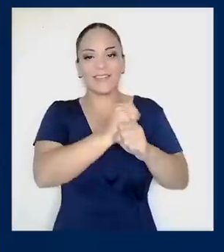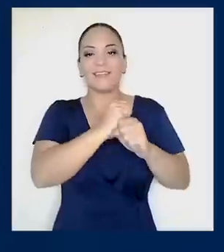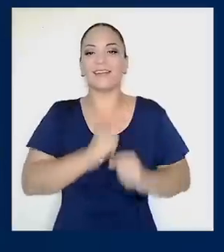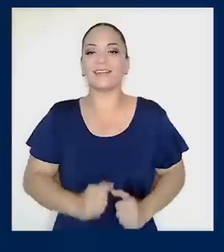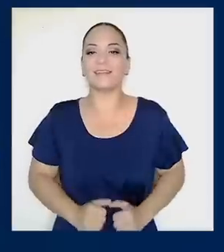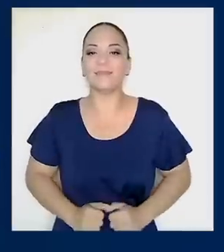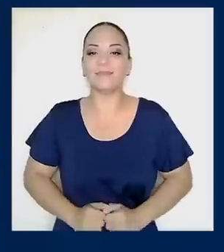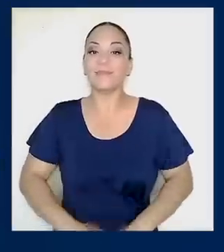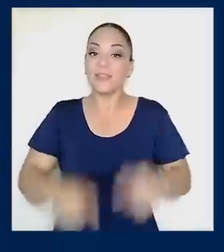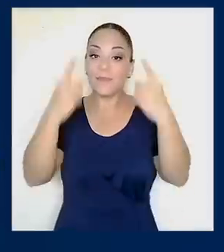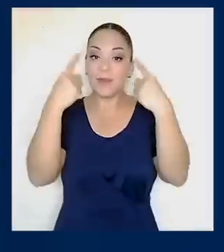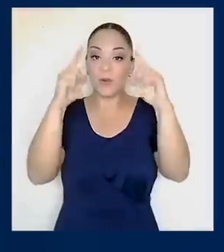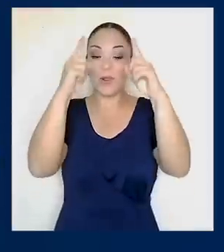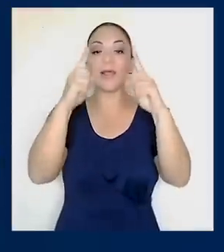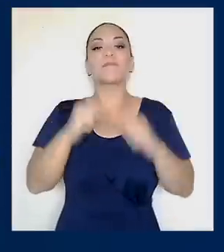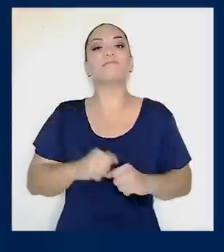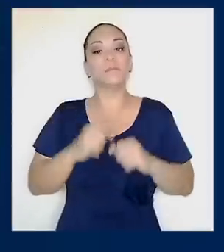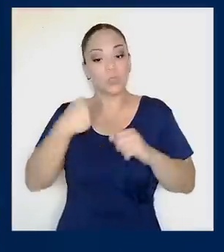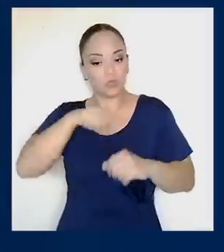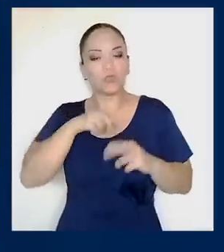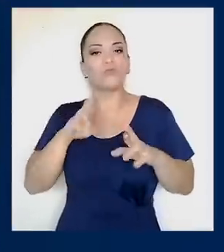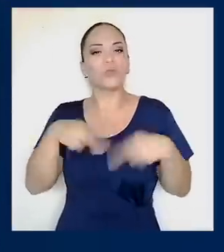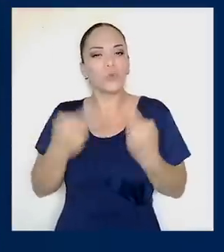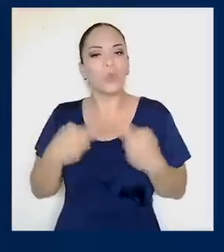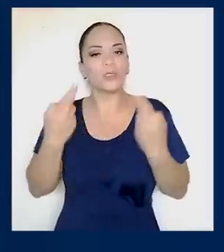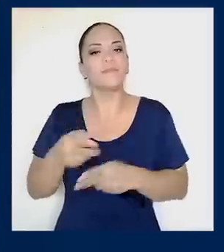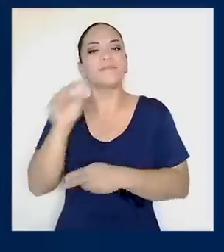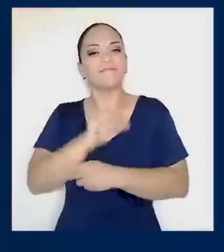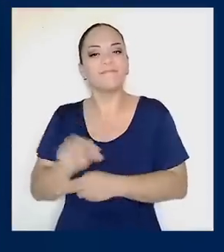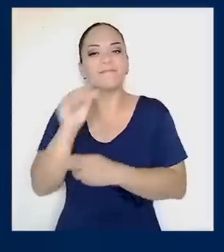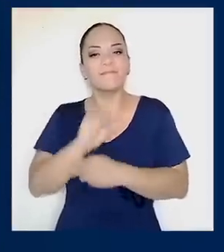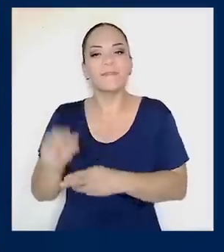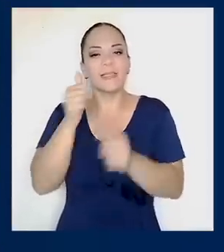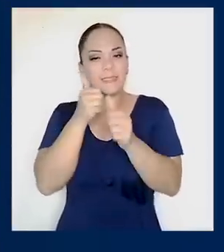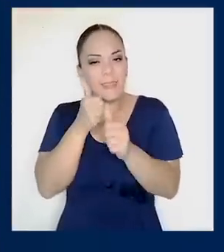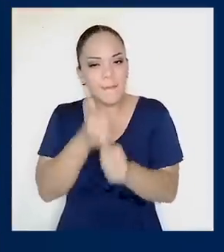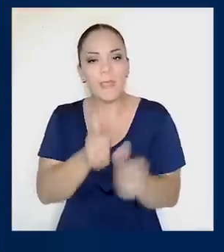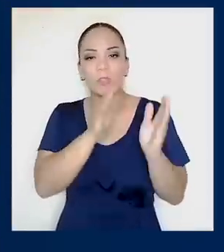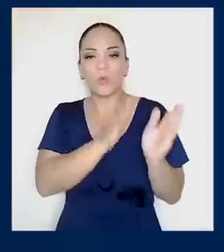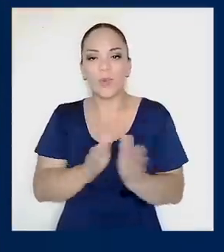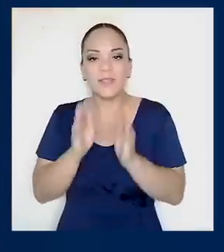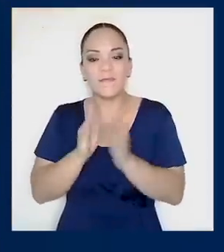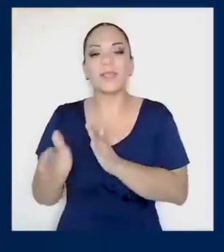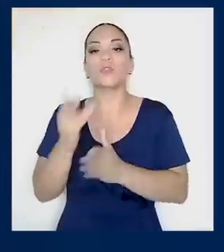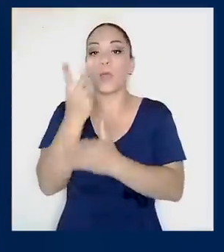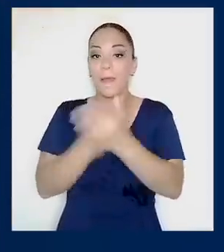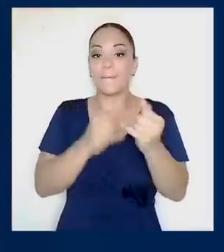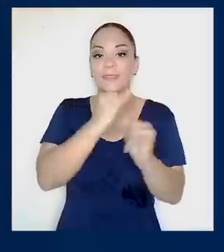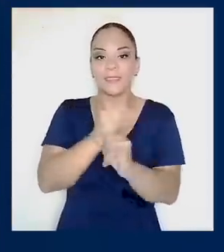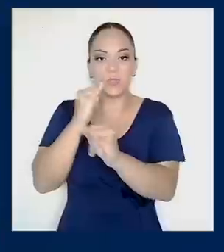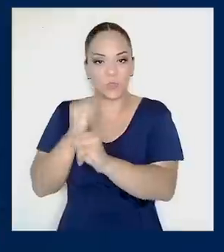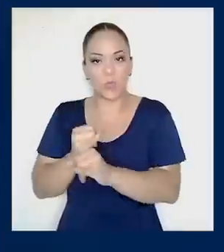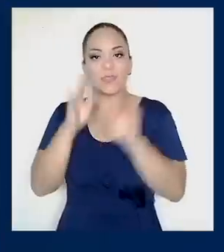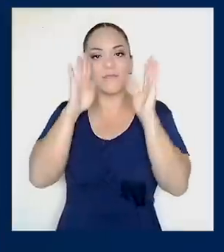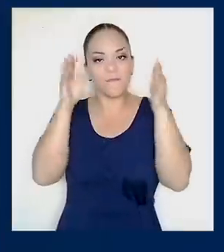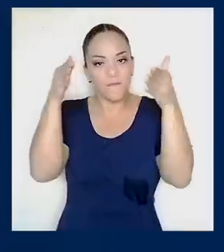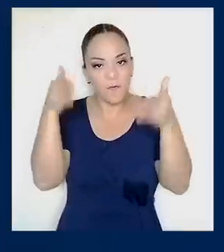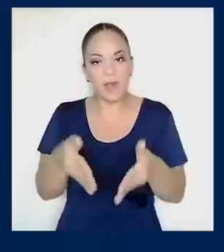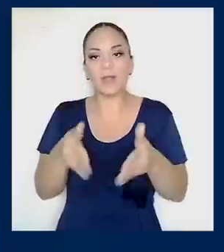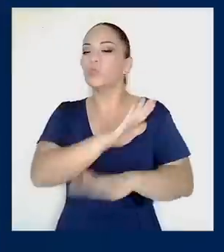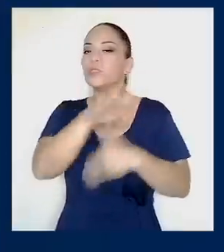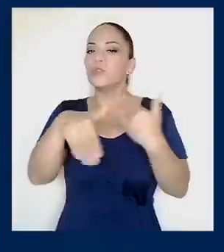pusimos a trabajar. Para lograrlo, mantuvimos reuniones semanales de seguimiento y planificación entre ambas instituciones para